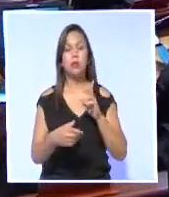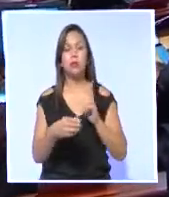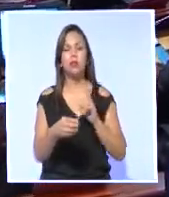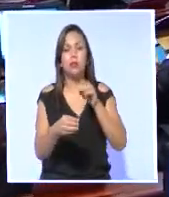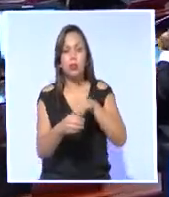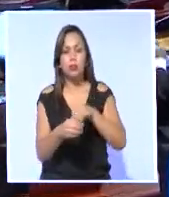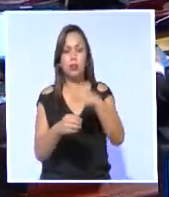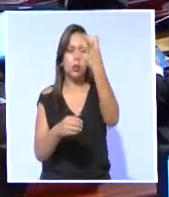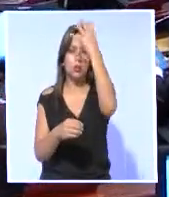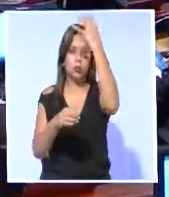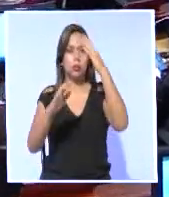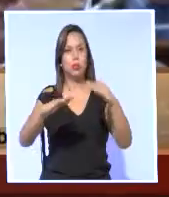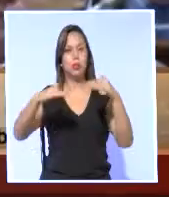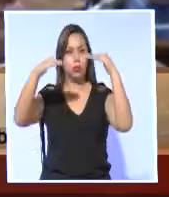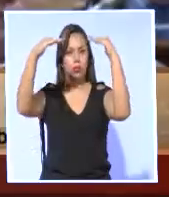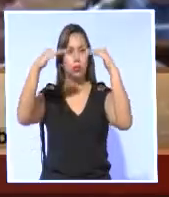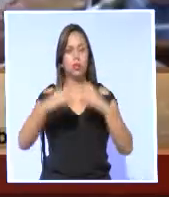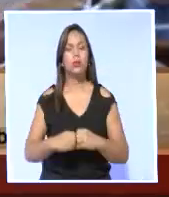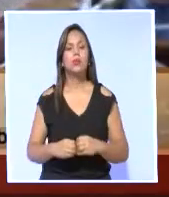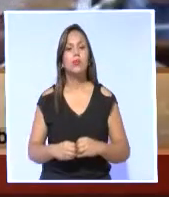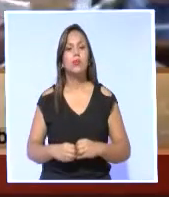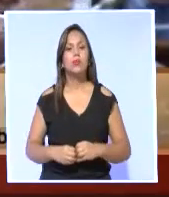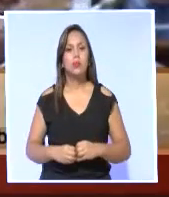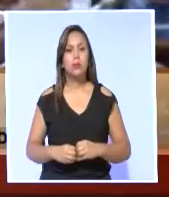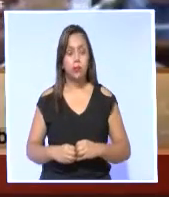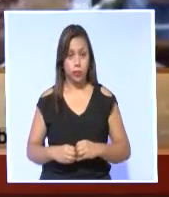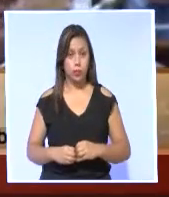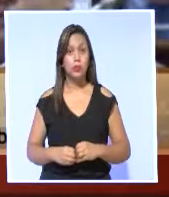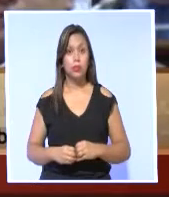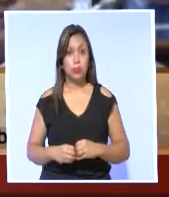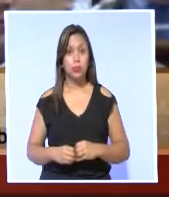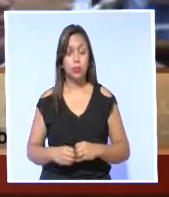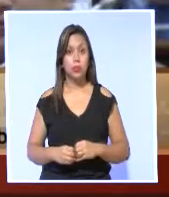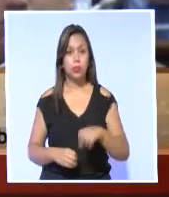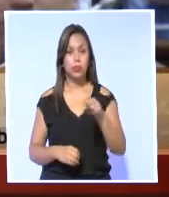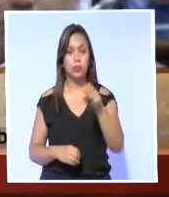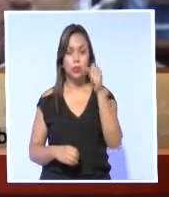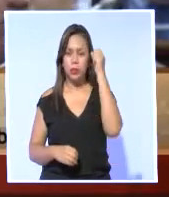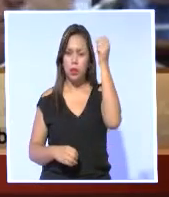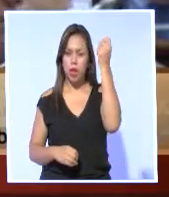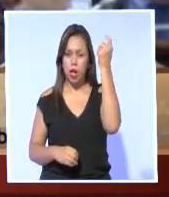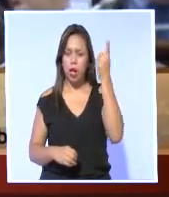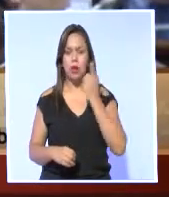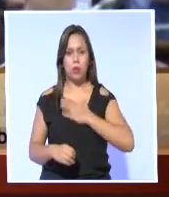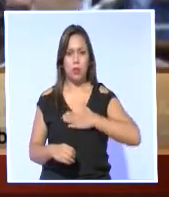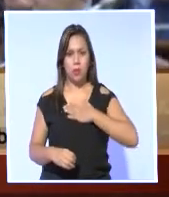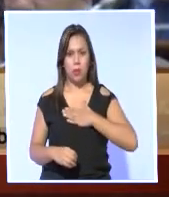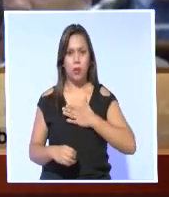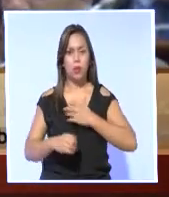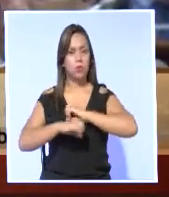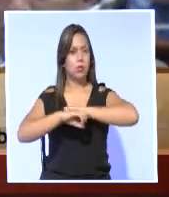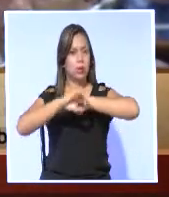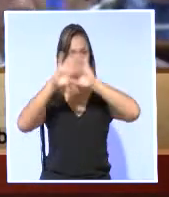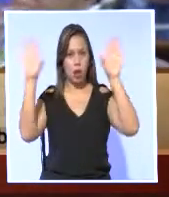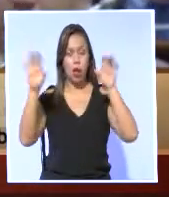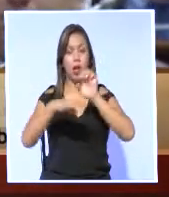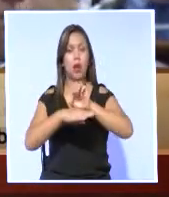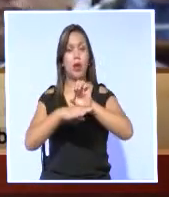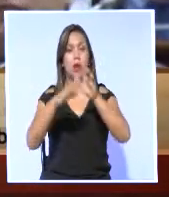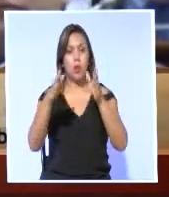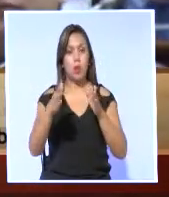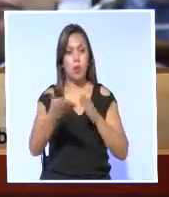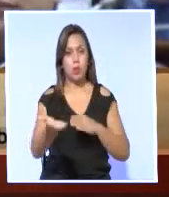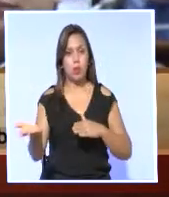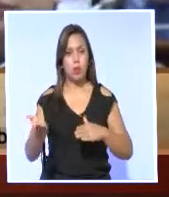en virtud de su vocación. El direccionar inteligentemente, por supuesto, para que cada ecuatoriano